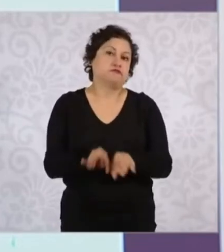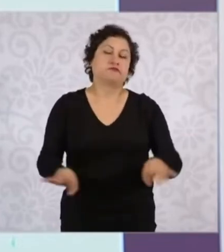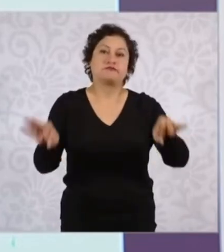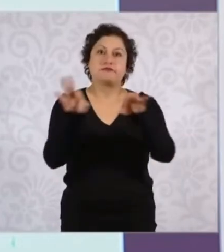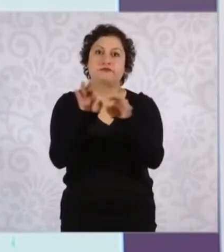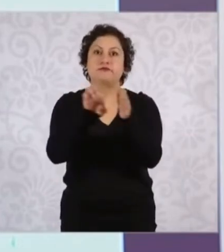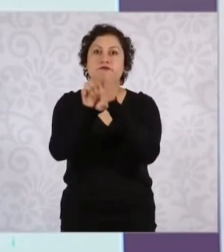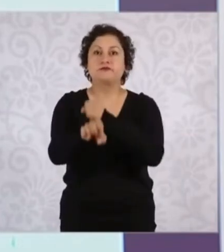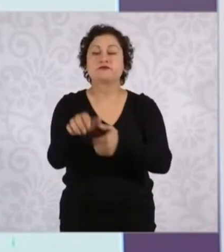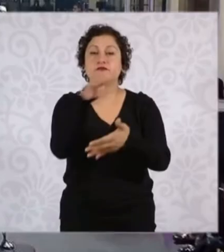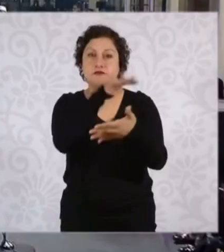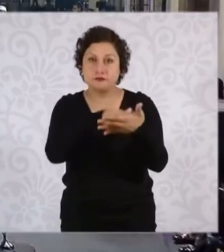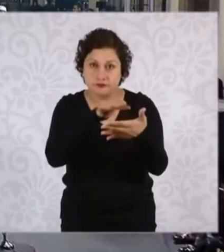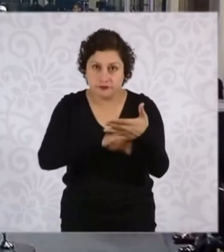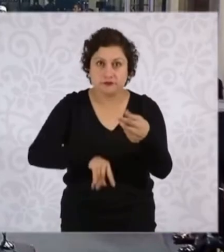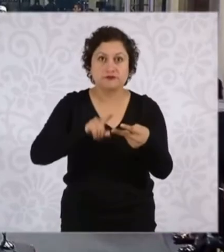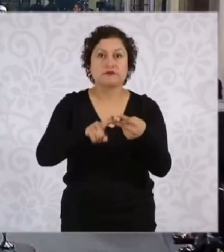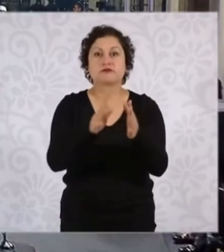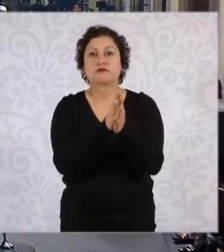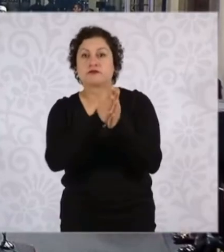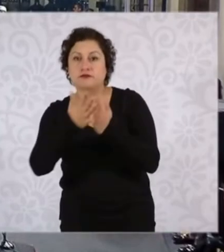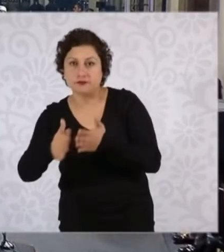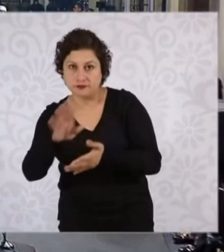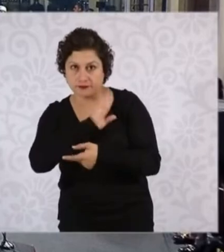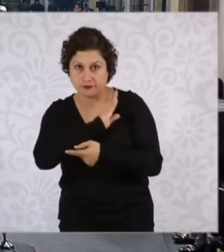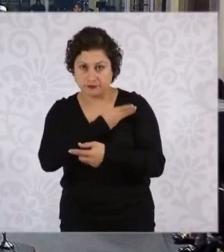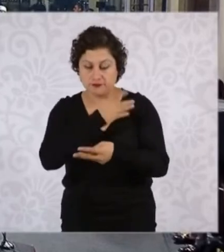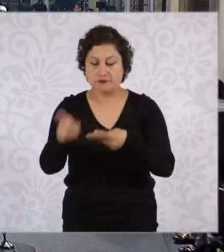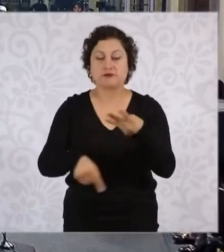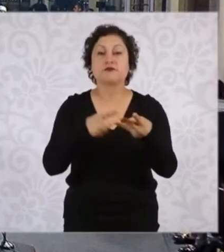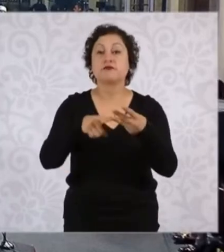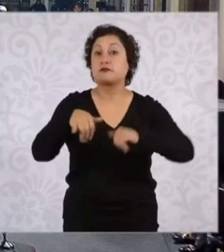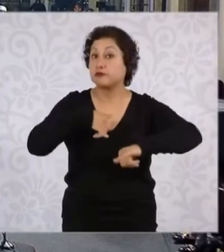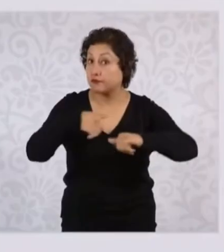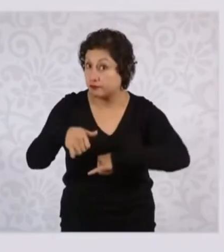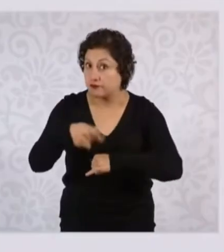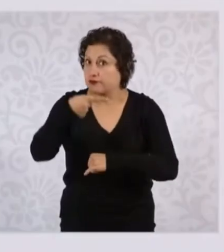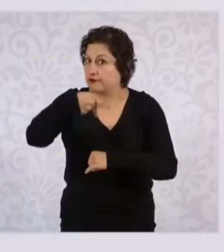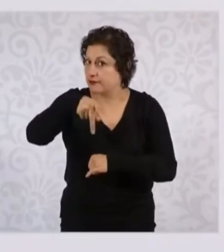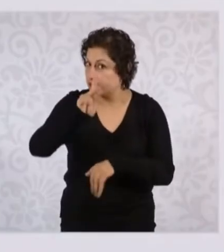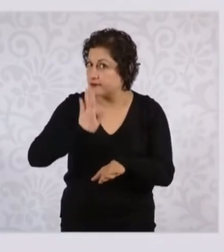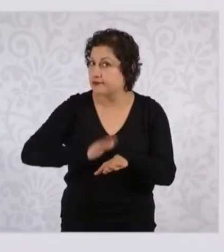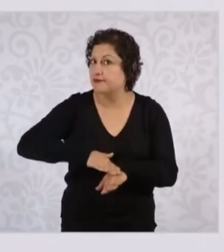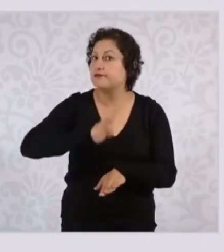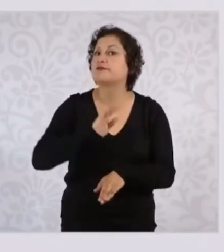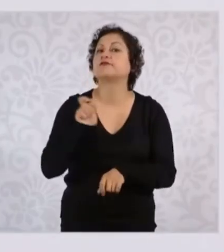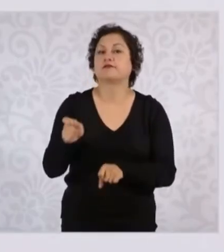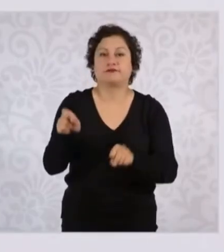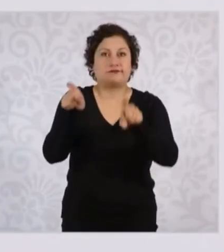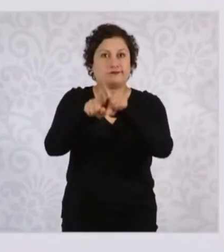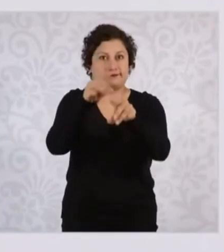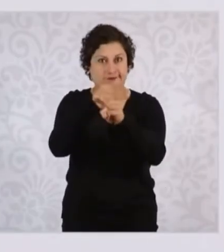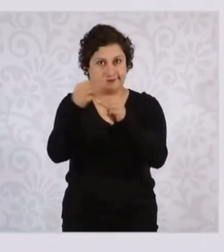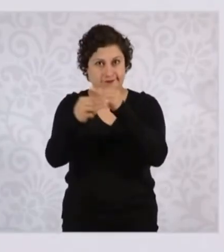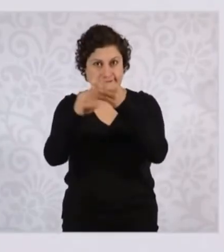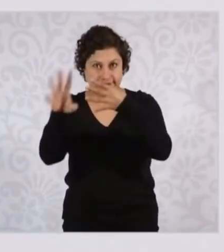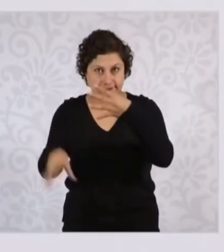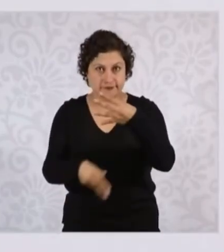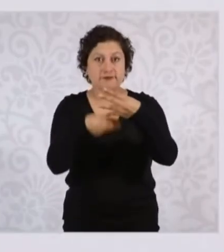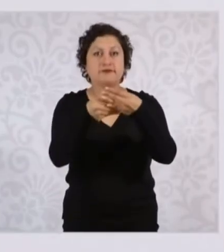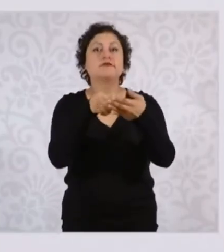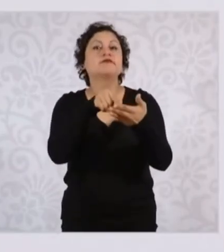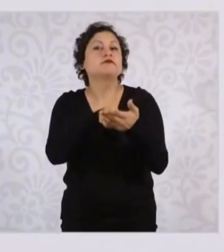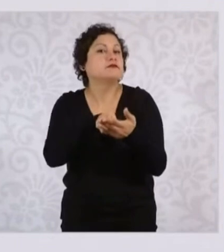lectura, gramática y geografía, pero también, fíjense, dentro de la tira matricular incluían